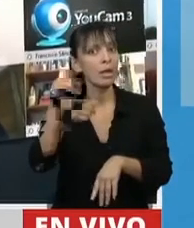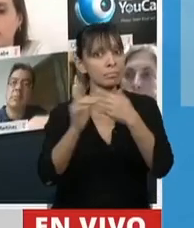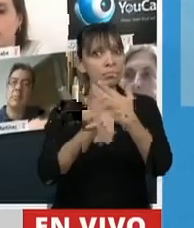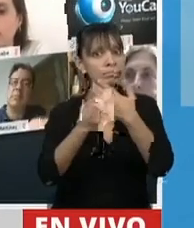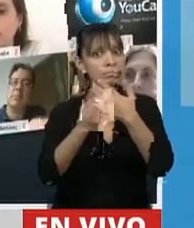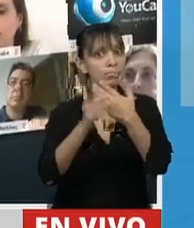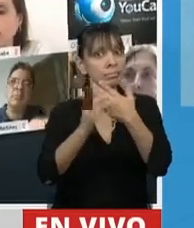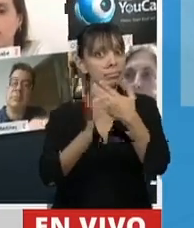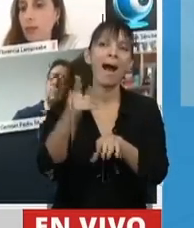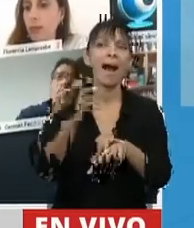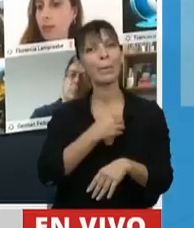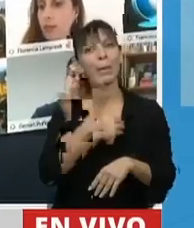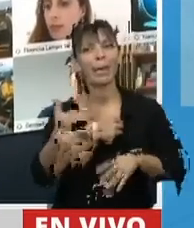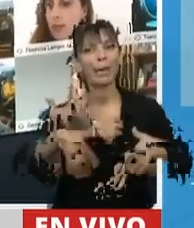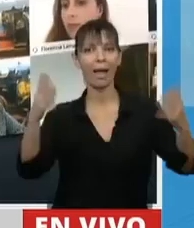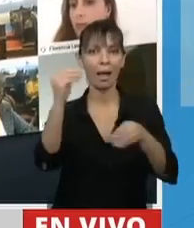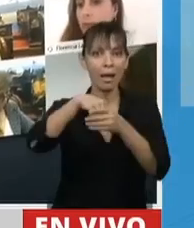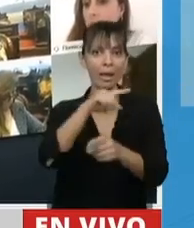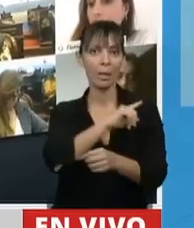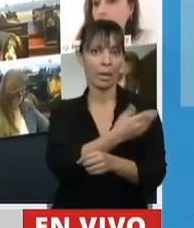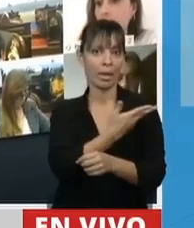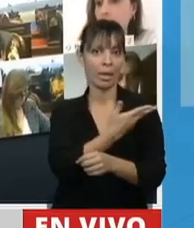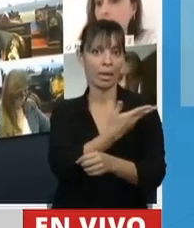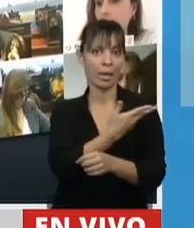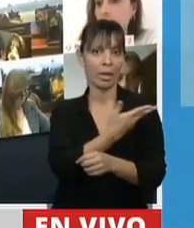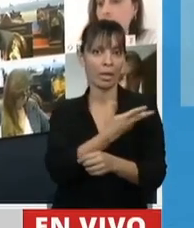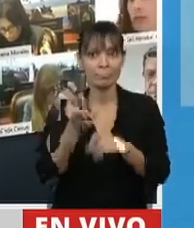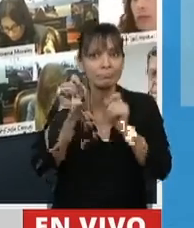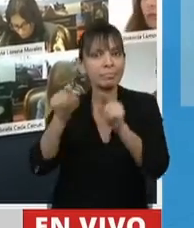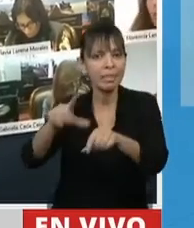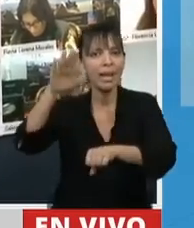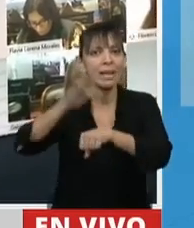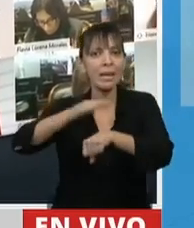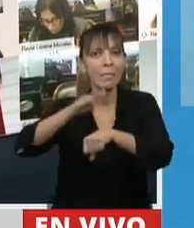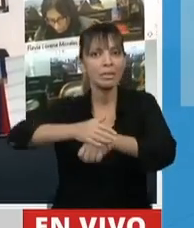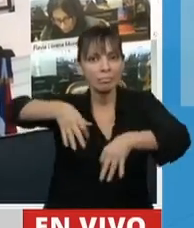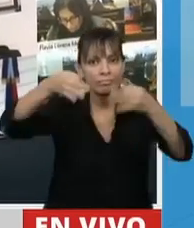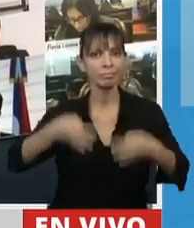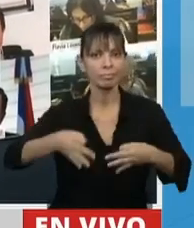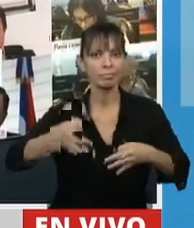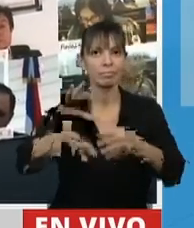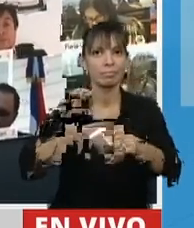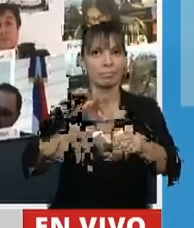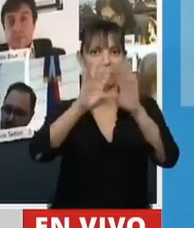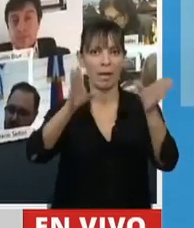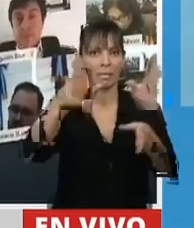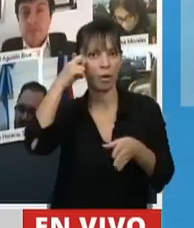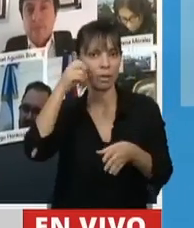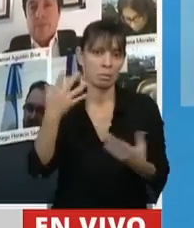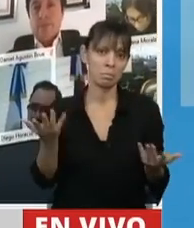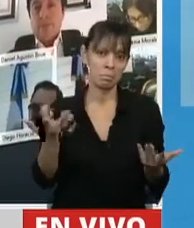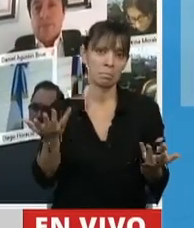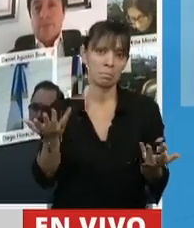para con el Congreso un funcionario más del Poder Ejecutivo. Tiene esta característica. Tiene responsabilidad para con el Congreso. Me parece